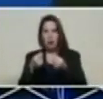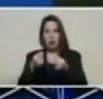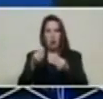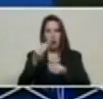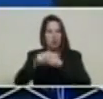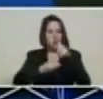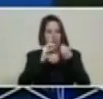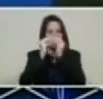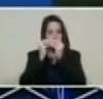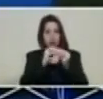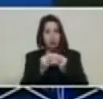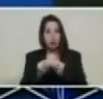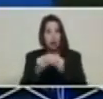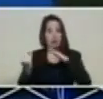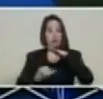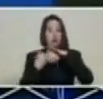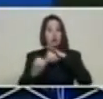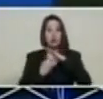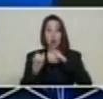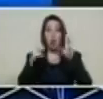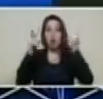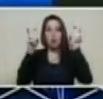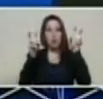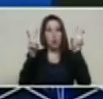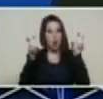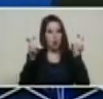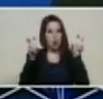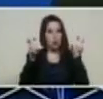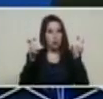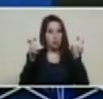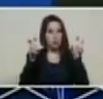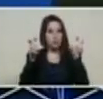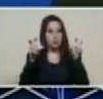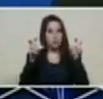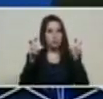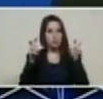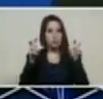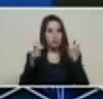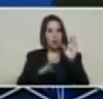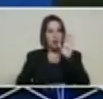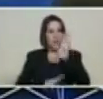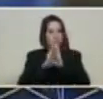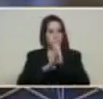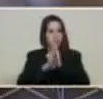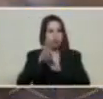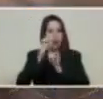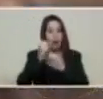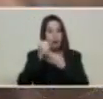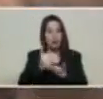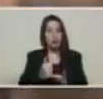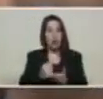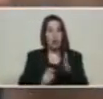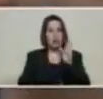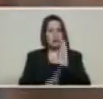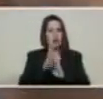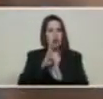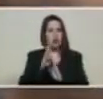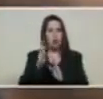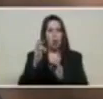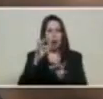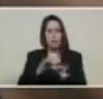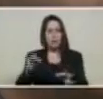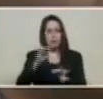Son instituciones nuevas que sirven de soporte al desarrollo del petro como moneda digital